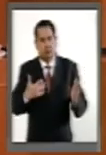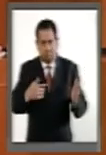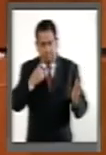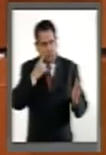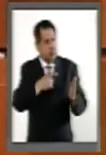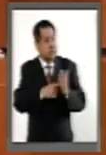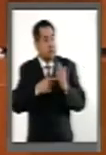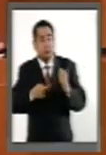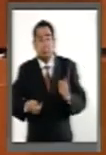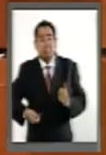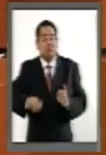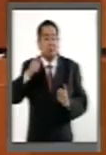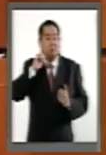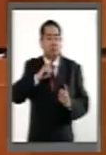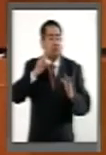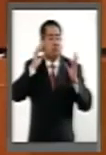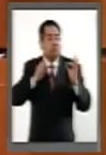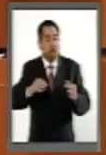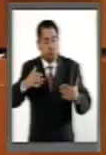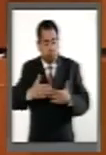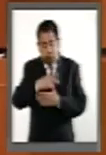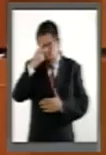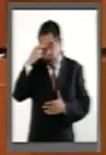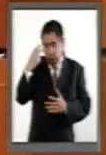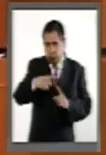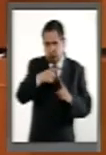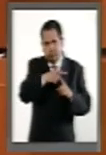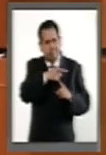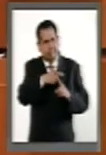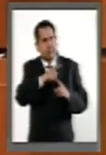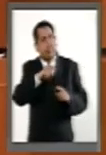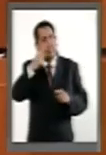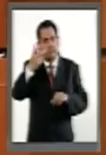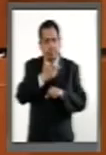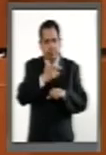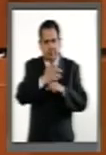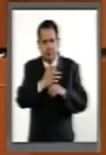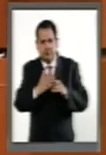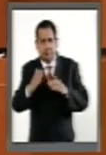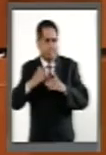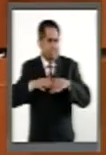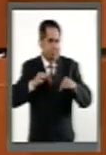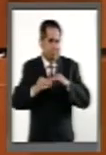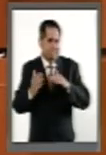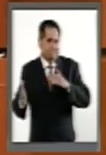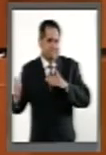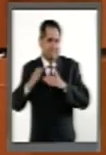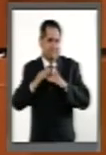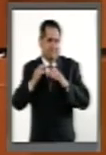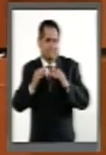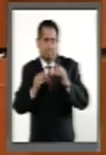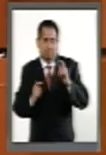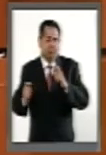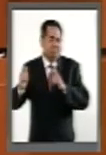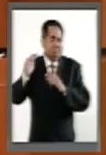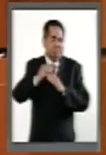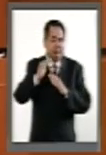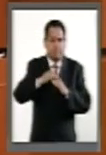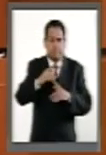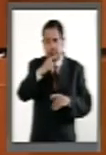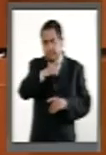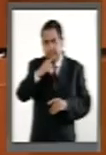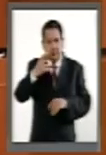primera mujer mexicana en alcanzar uno de los más altos cargos de la administración pública de los Estados Unidos.